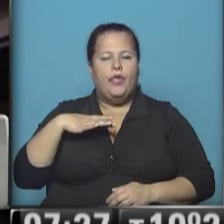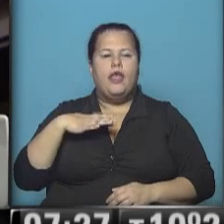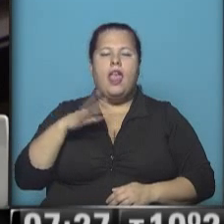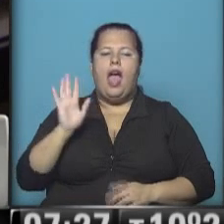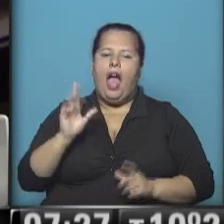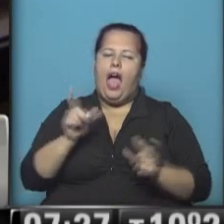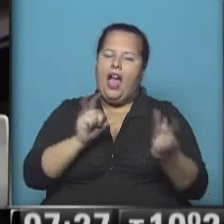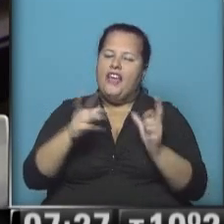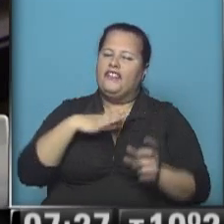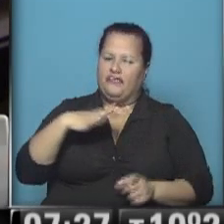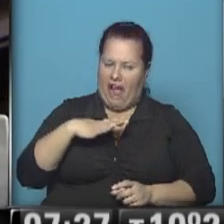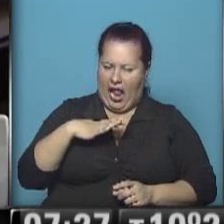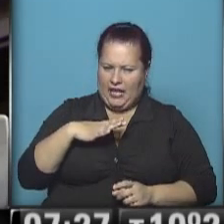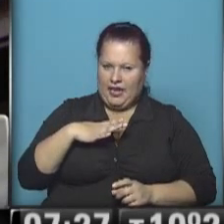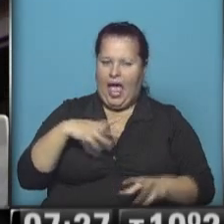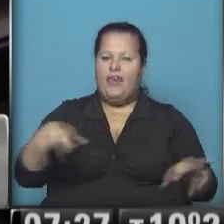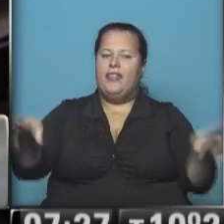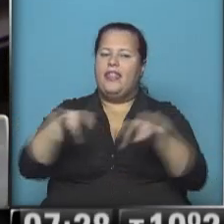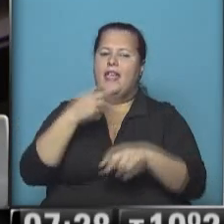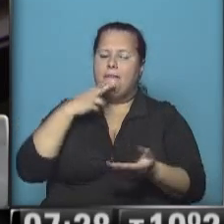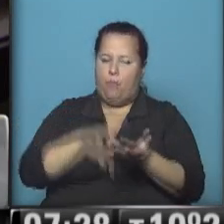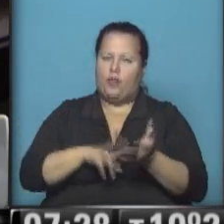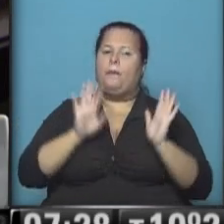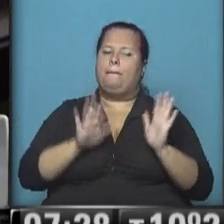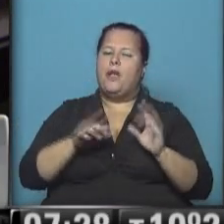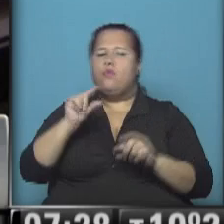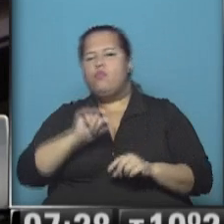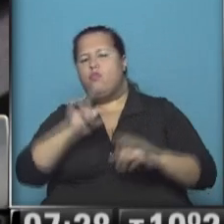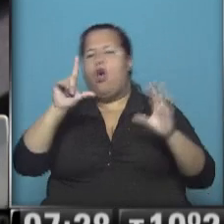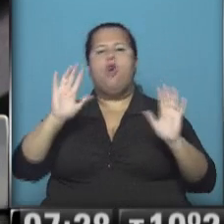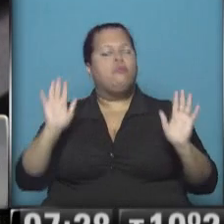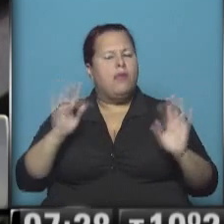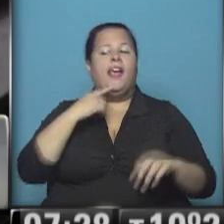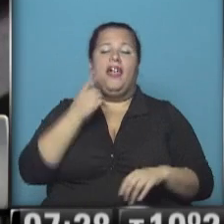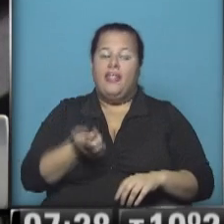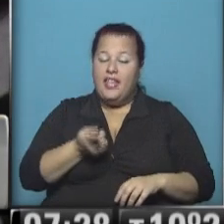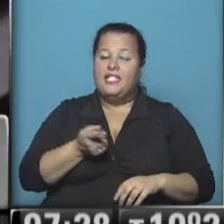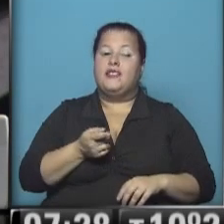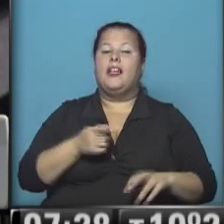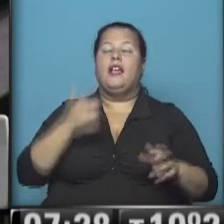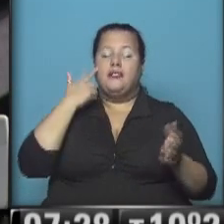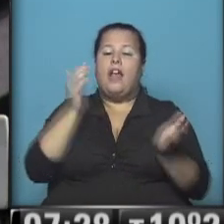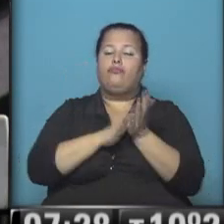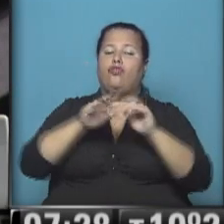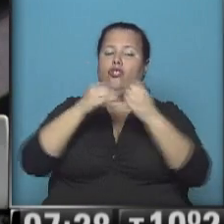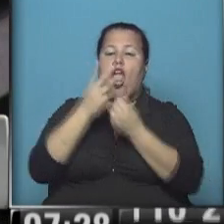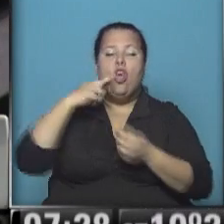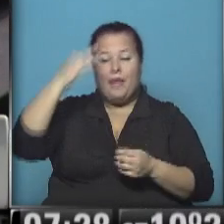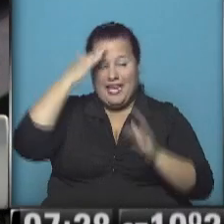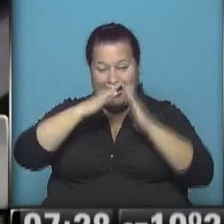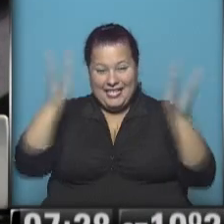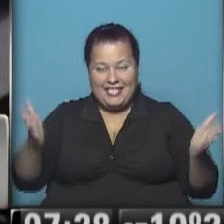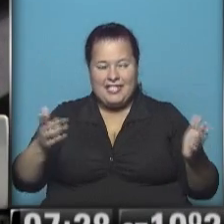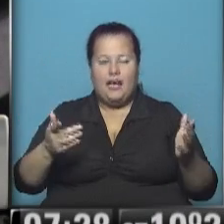faltante de contribuciones, pero ¿es mucho o es poco? Bueno, en realidad dice, se registró en este 2015 un